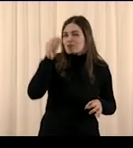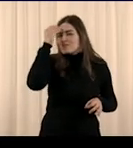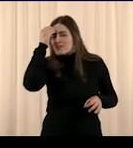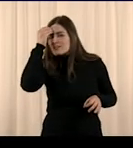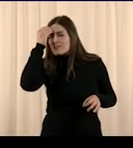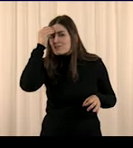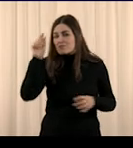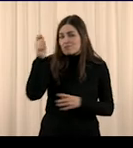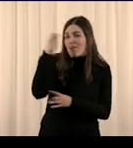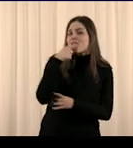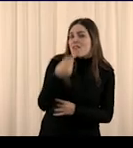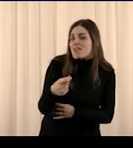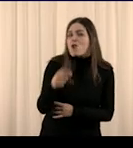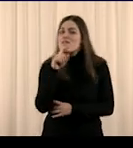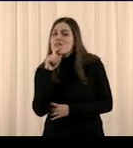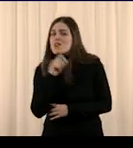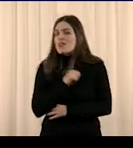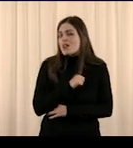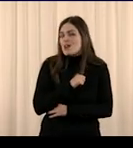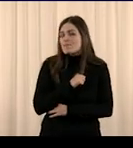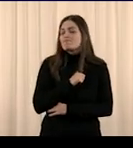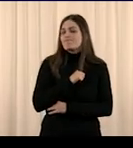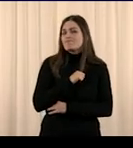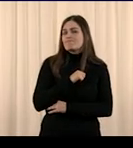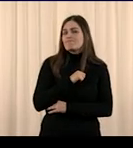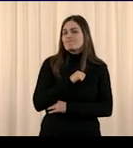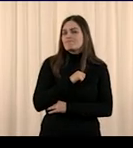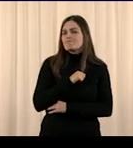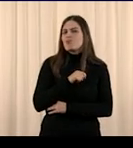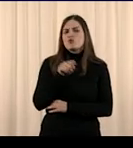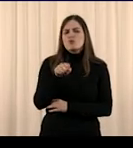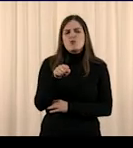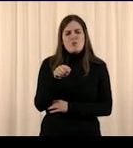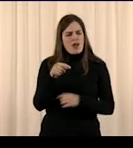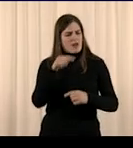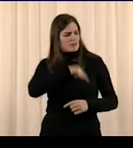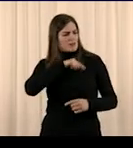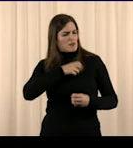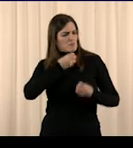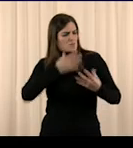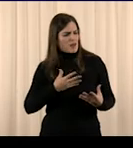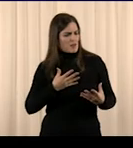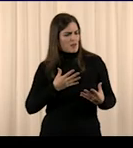¿Qué hacía que te sintieras bien? Apuesto a que ni lo sabes.